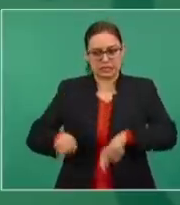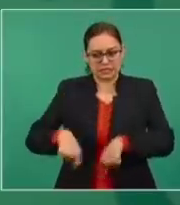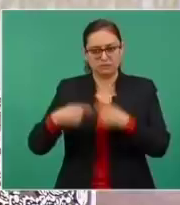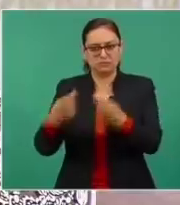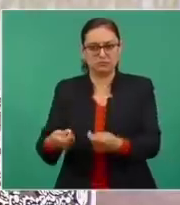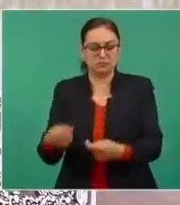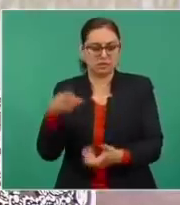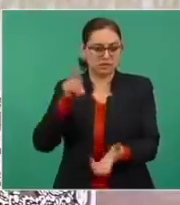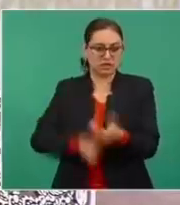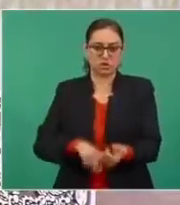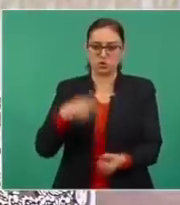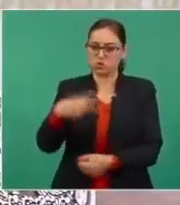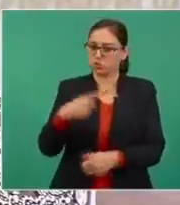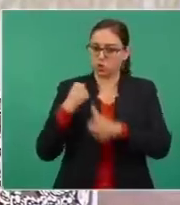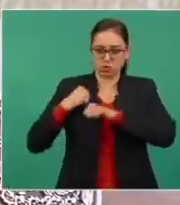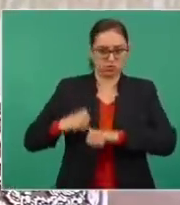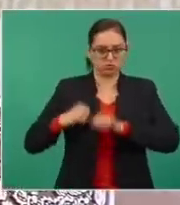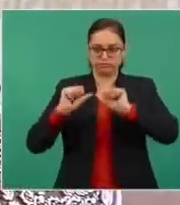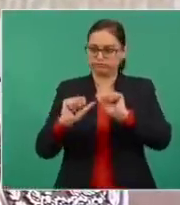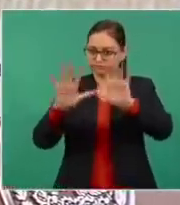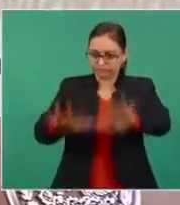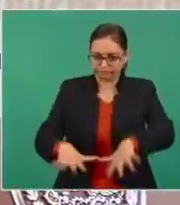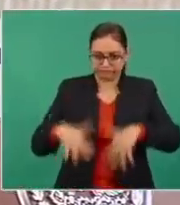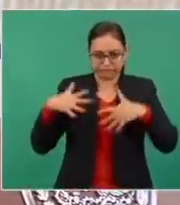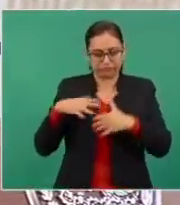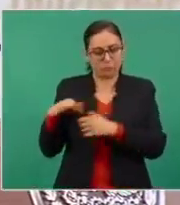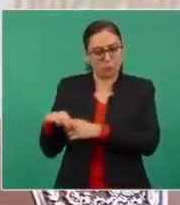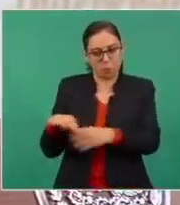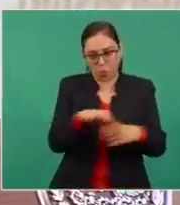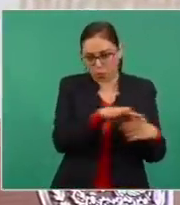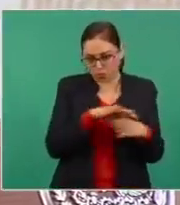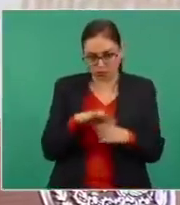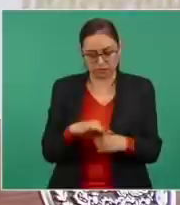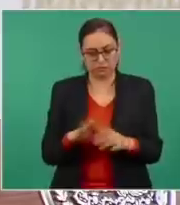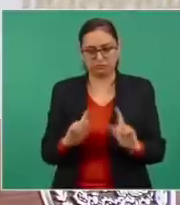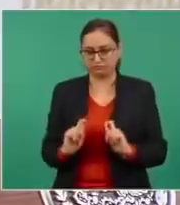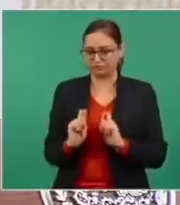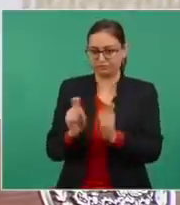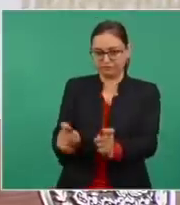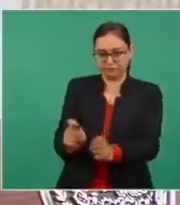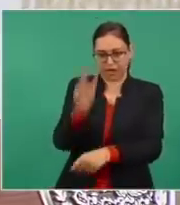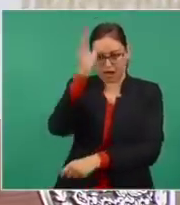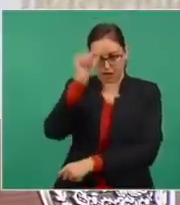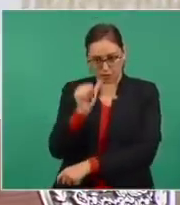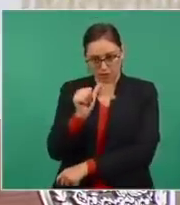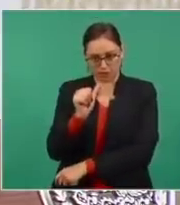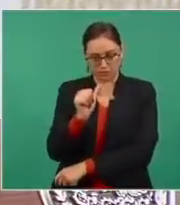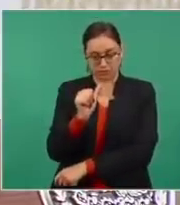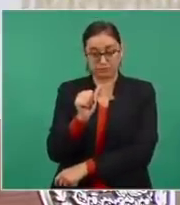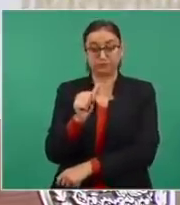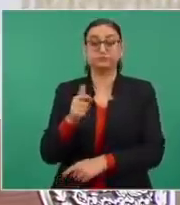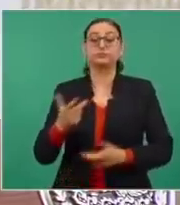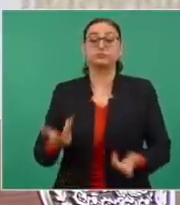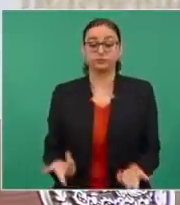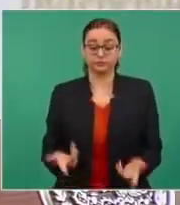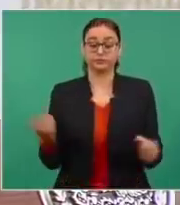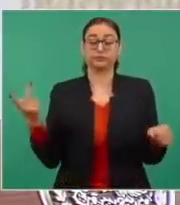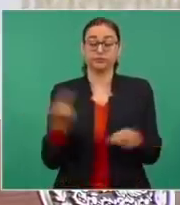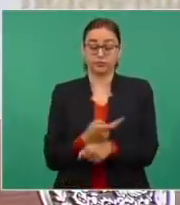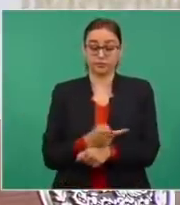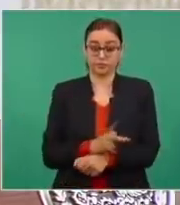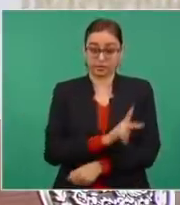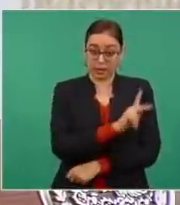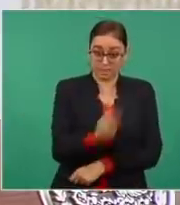Entonces, cuando las autoridades de estos pueblos